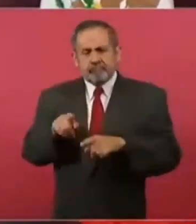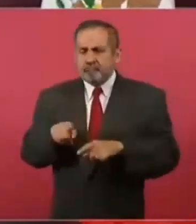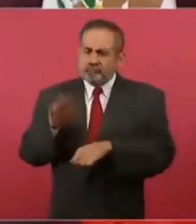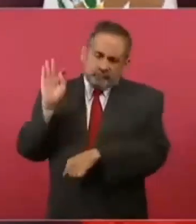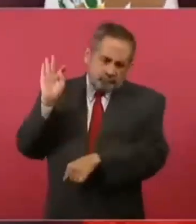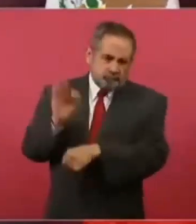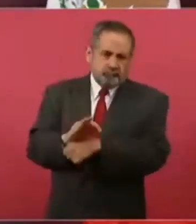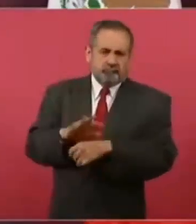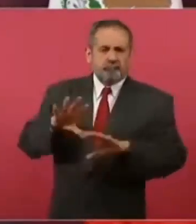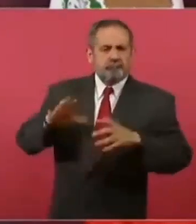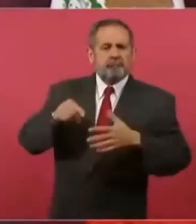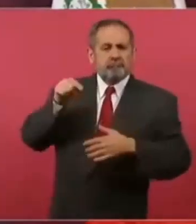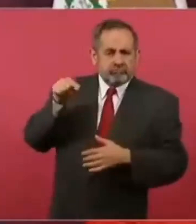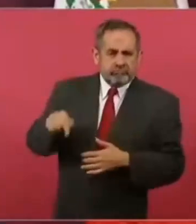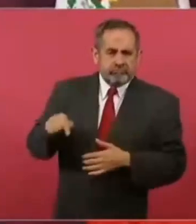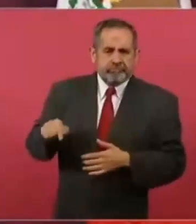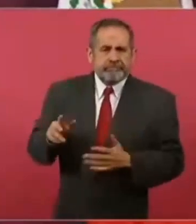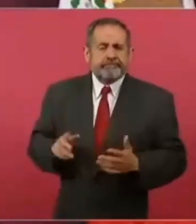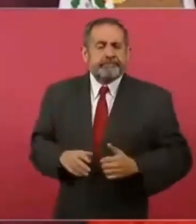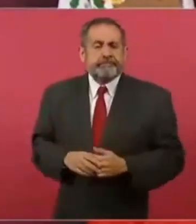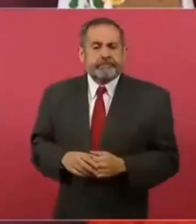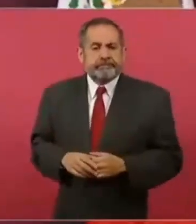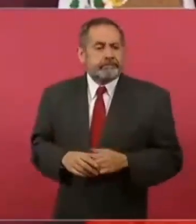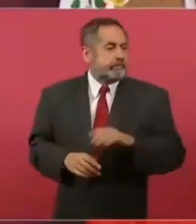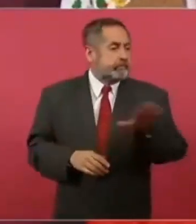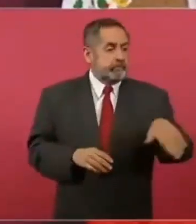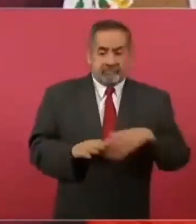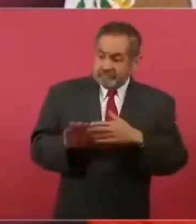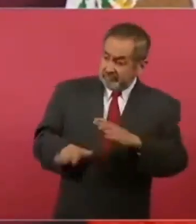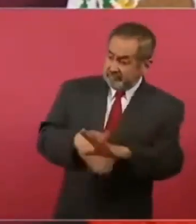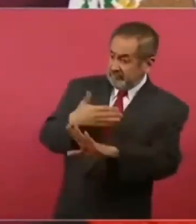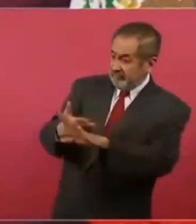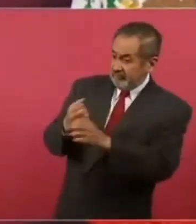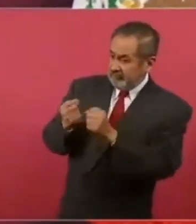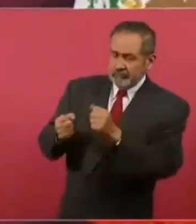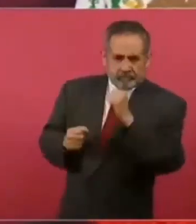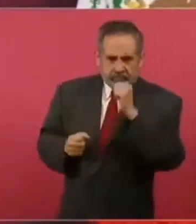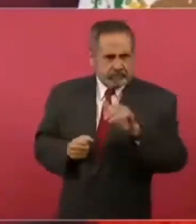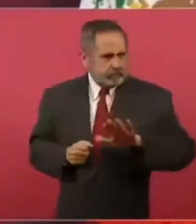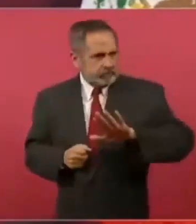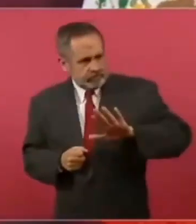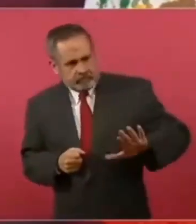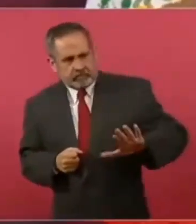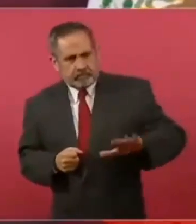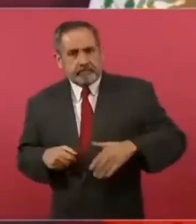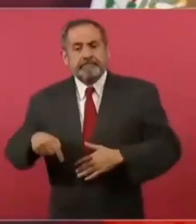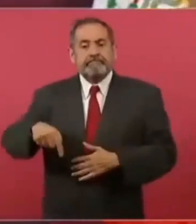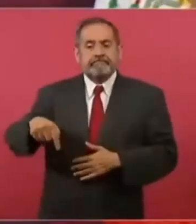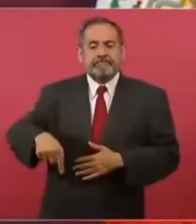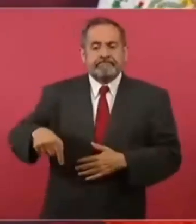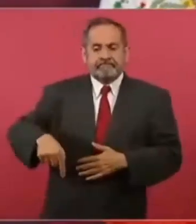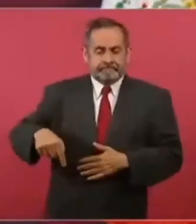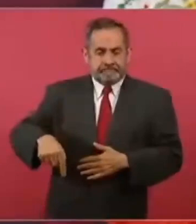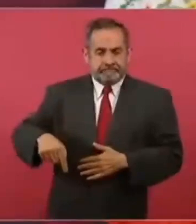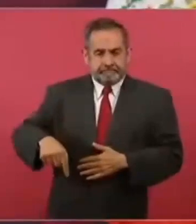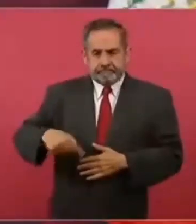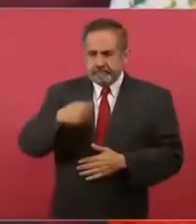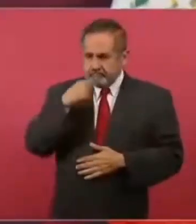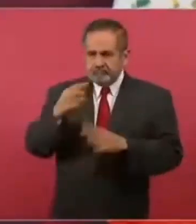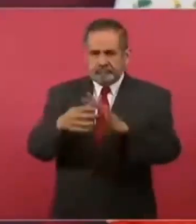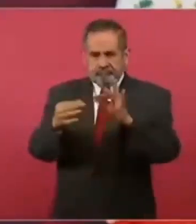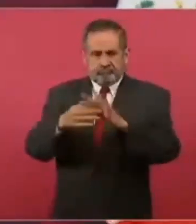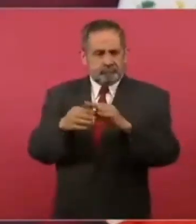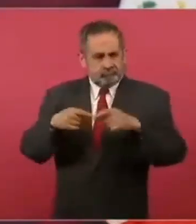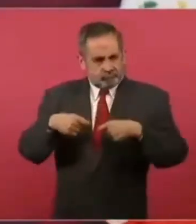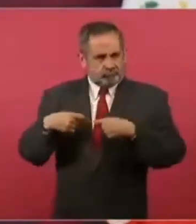no se ensañaran en contra de él, aquí se le